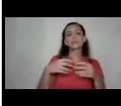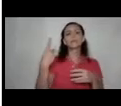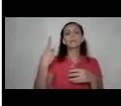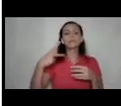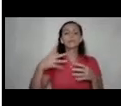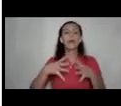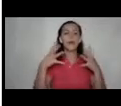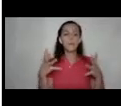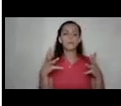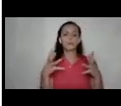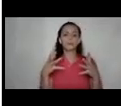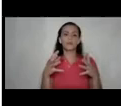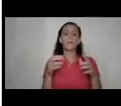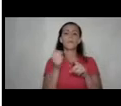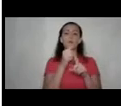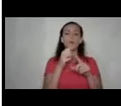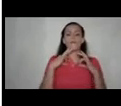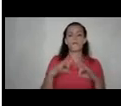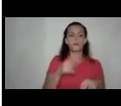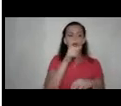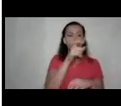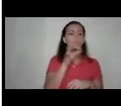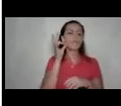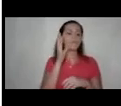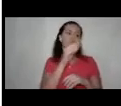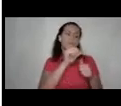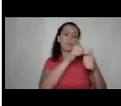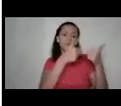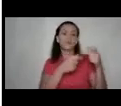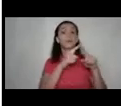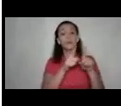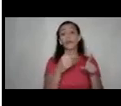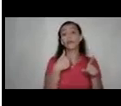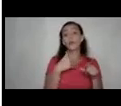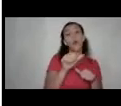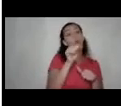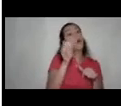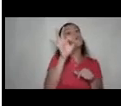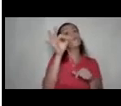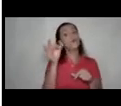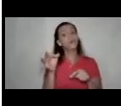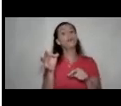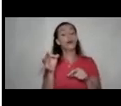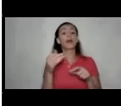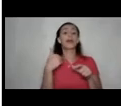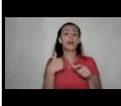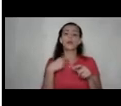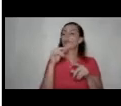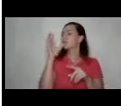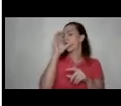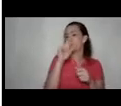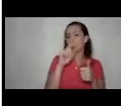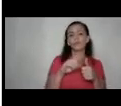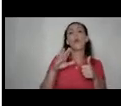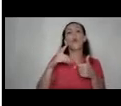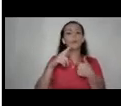violencia física hacia las mujeres y demás. Pero existen otras formas que a veces quedan invisibilizadas como